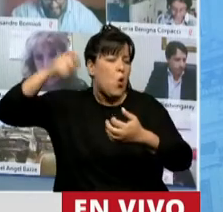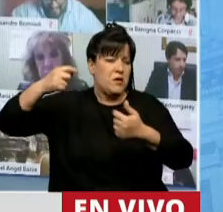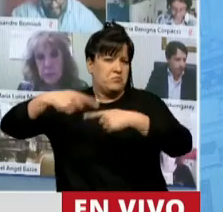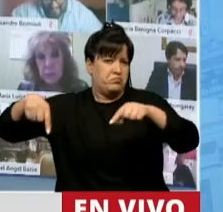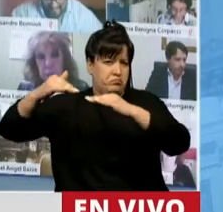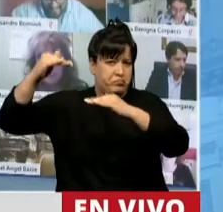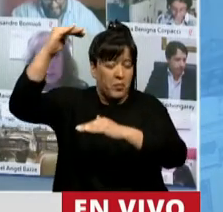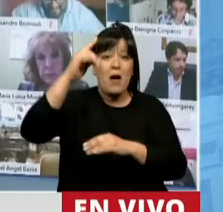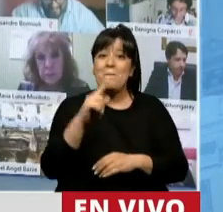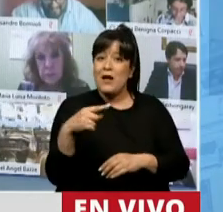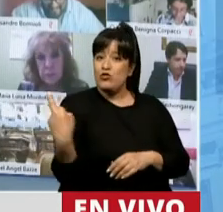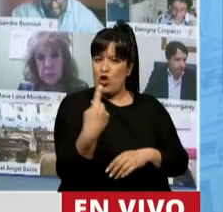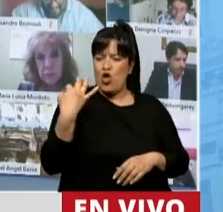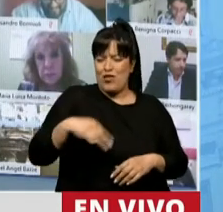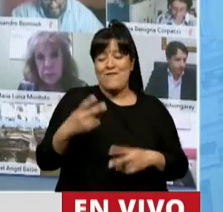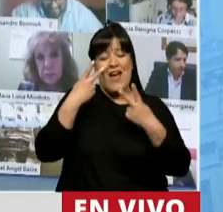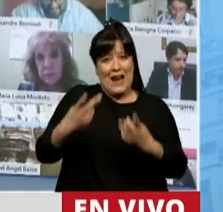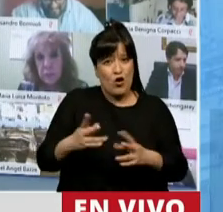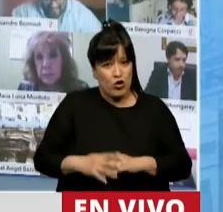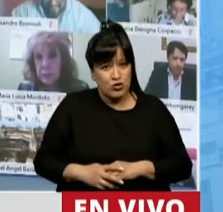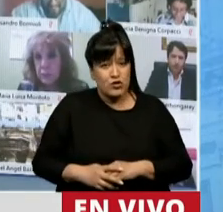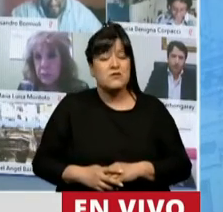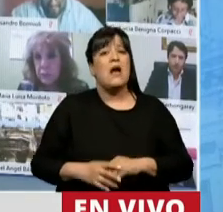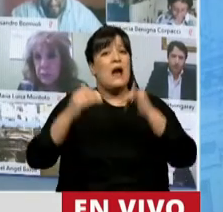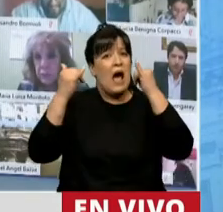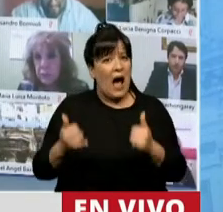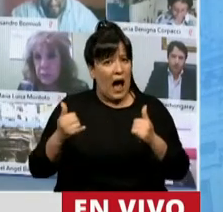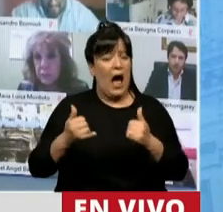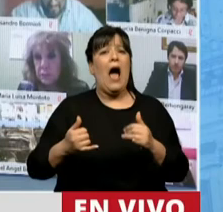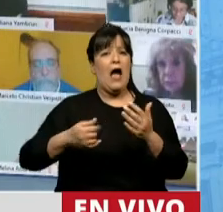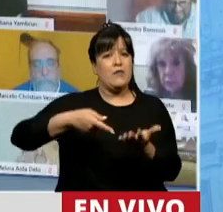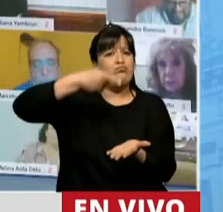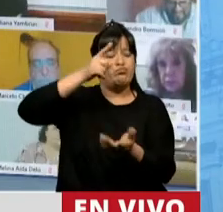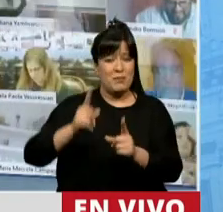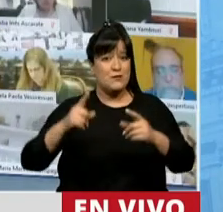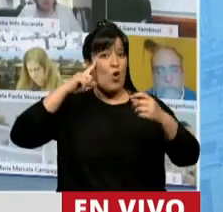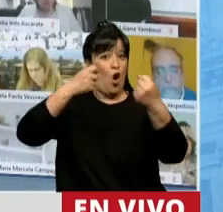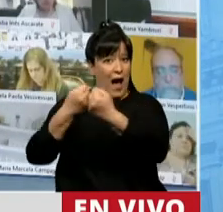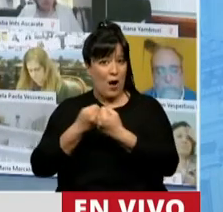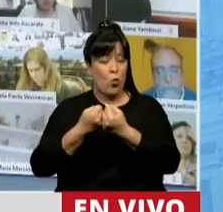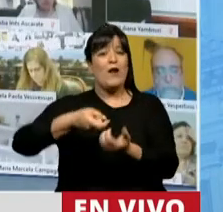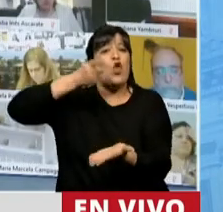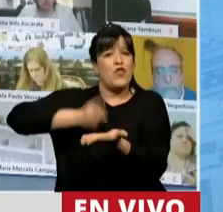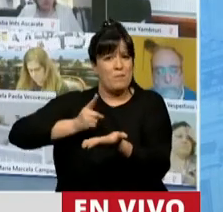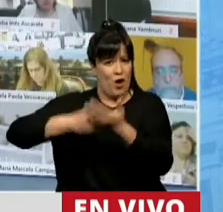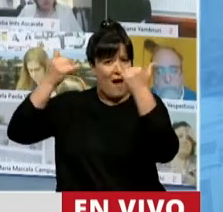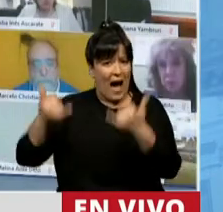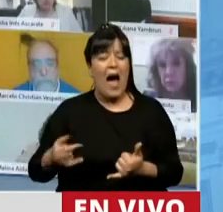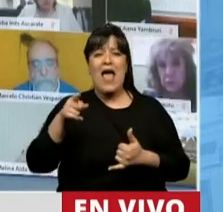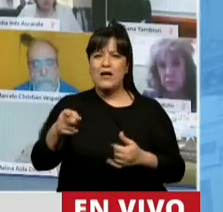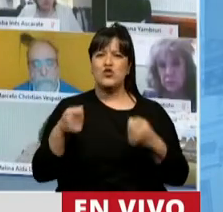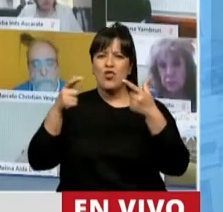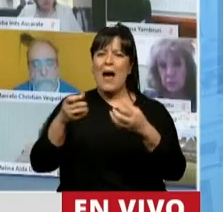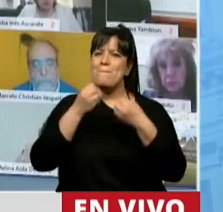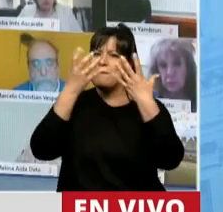corresponde reconocer que las disposiciones que contiene el acuerdo brindará sin duda mejores